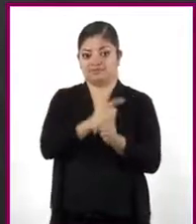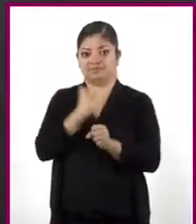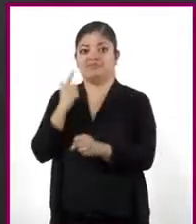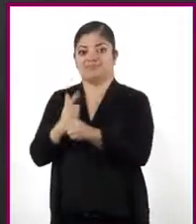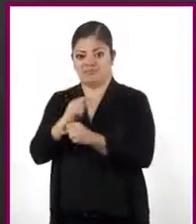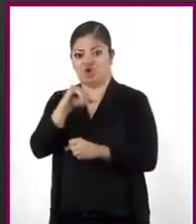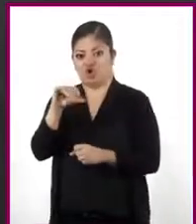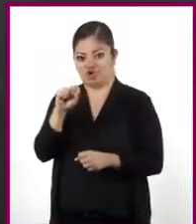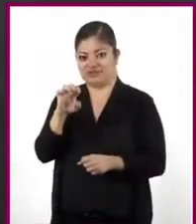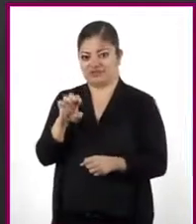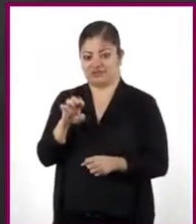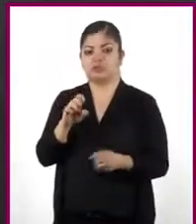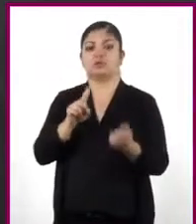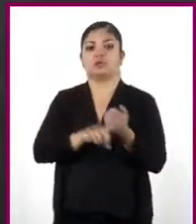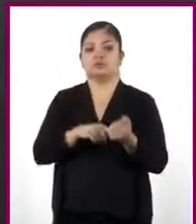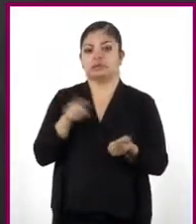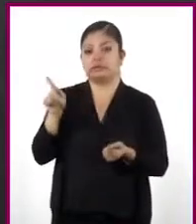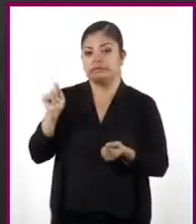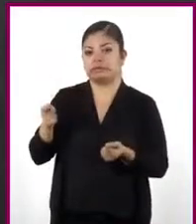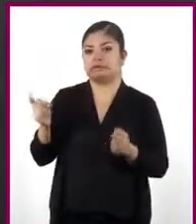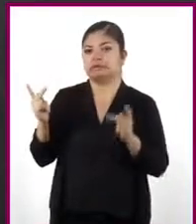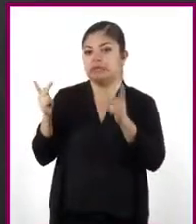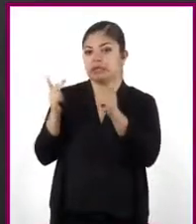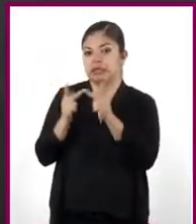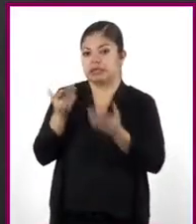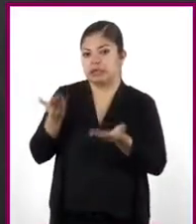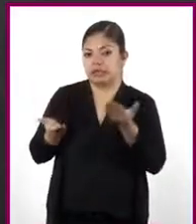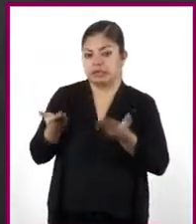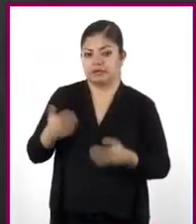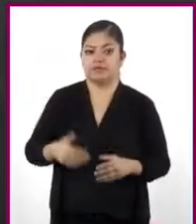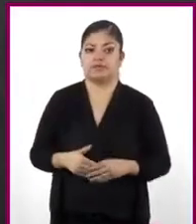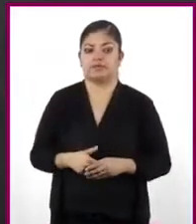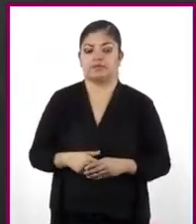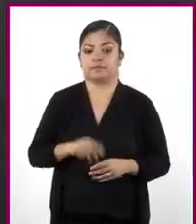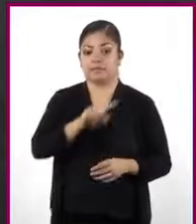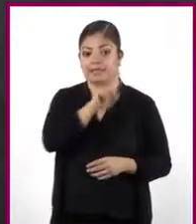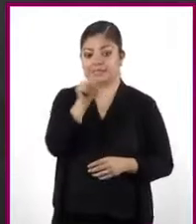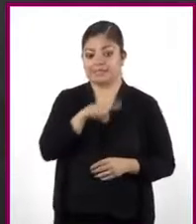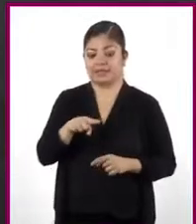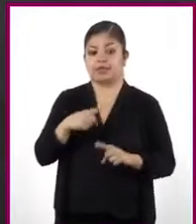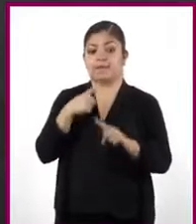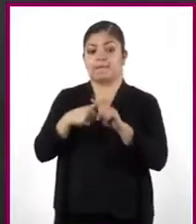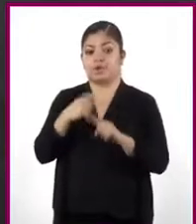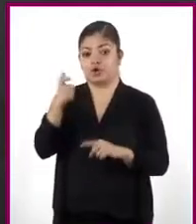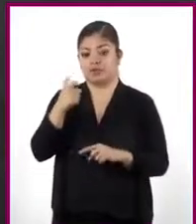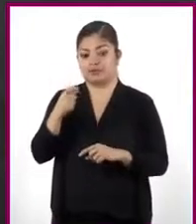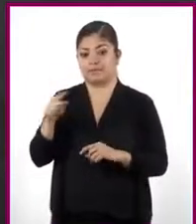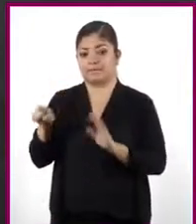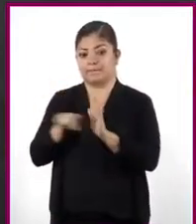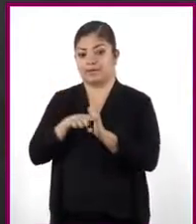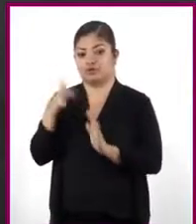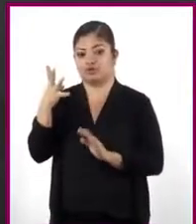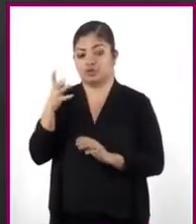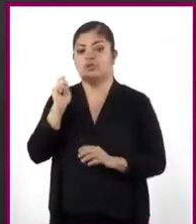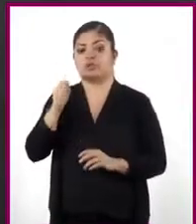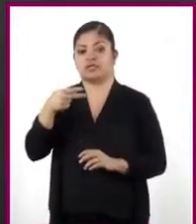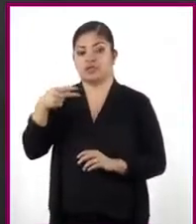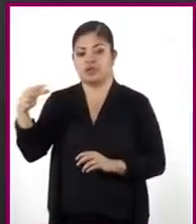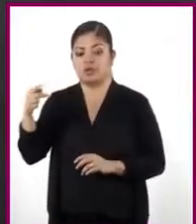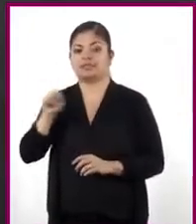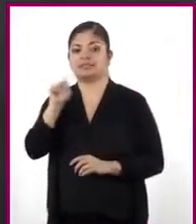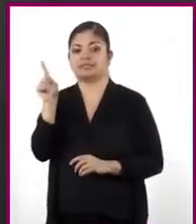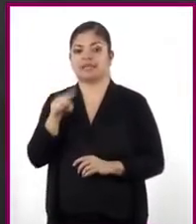el área del terreno son equivalentes. Z por X menos 4 es igual a